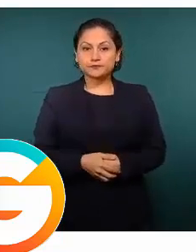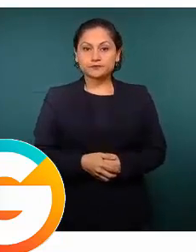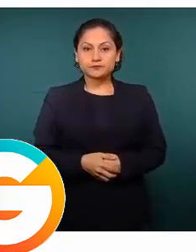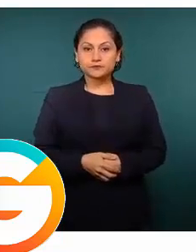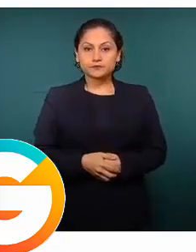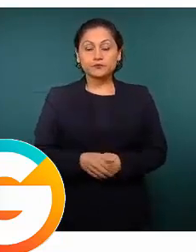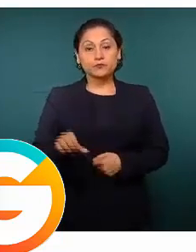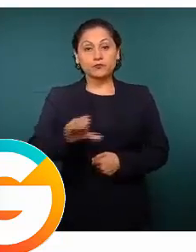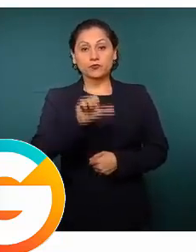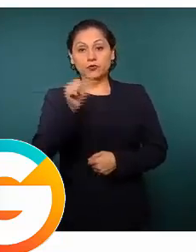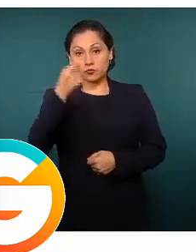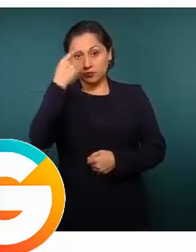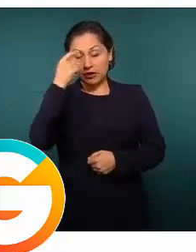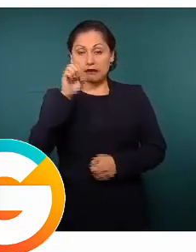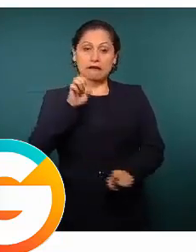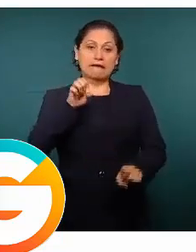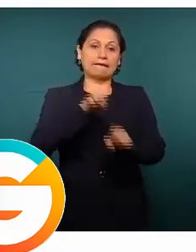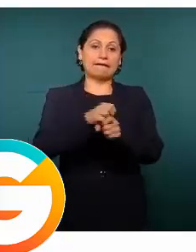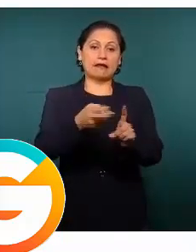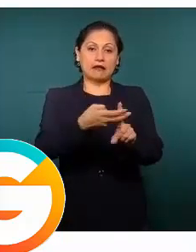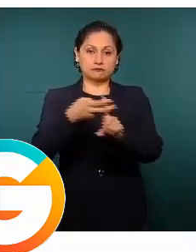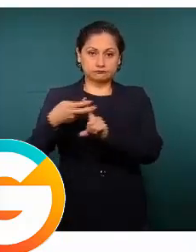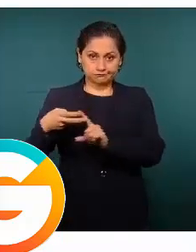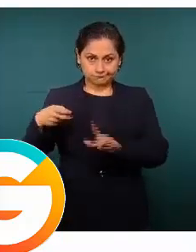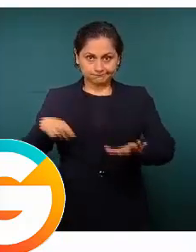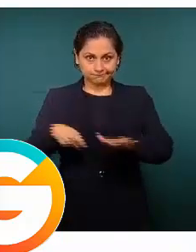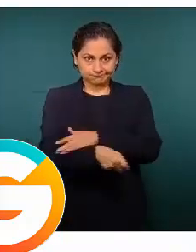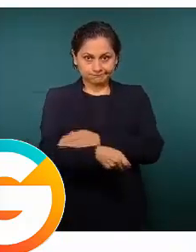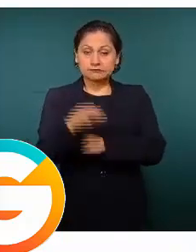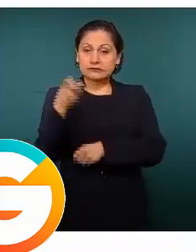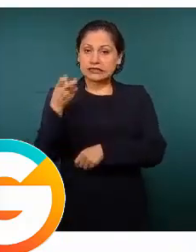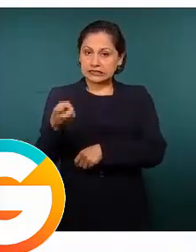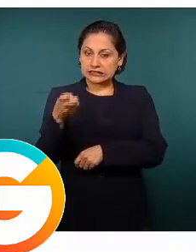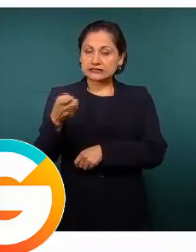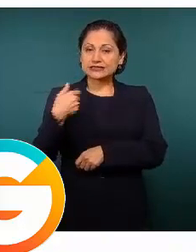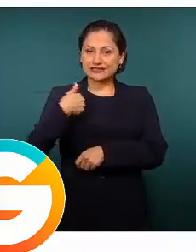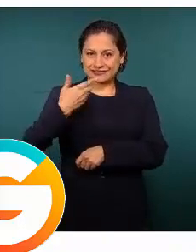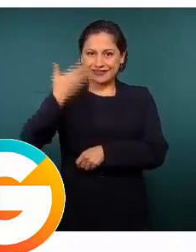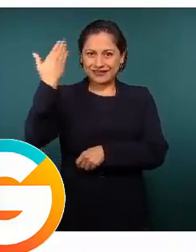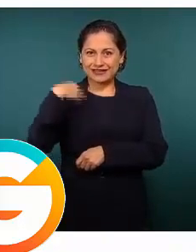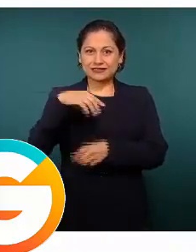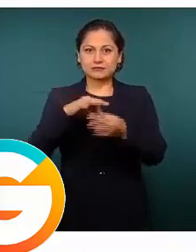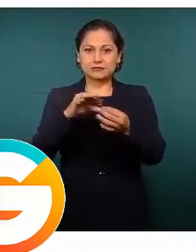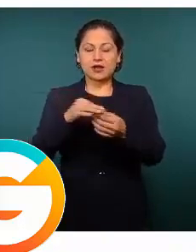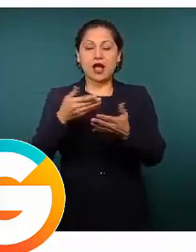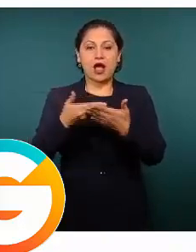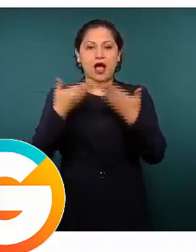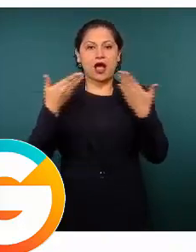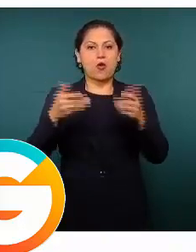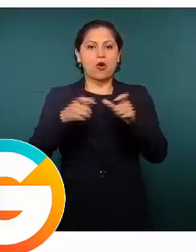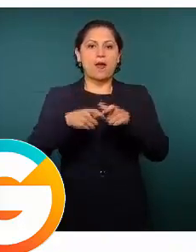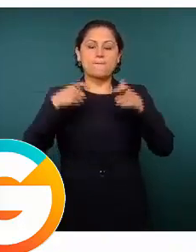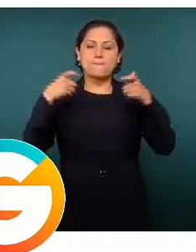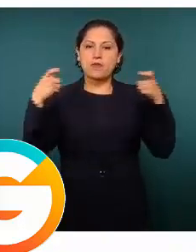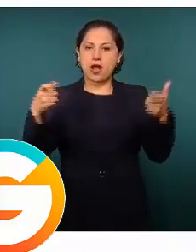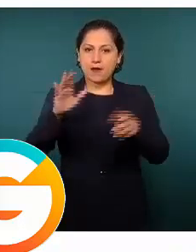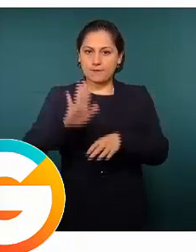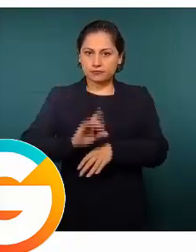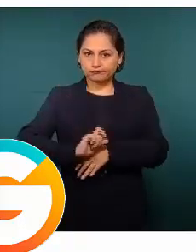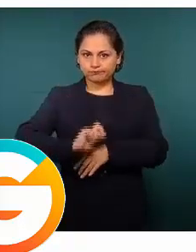extorsiones. Aquí es el delito que yo mencionaba que está a la alza, pero también